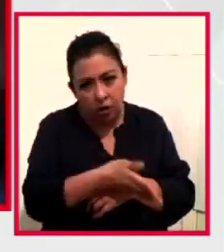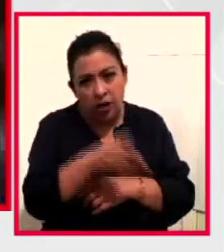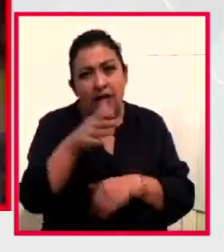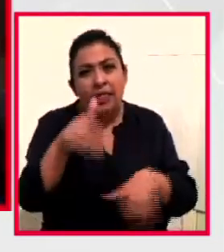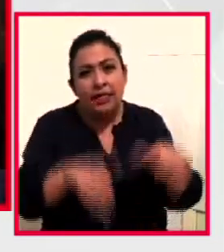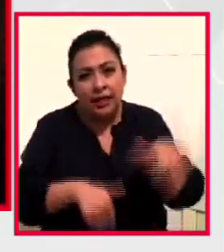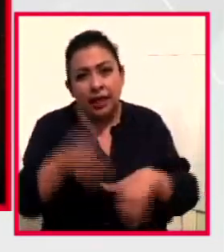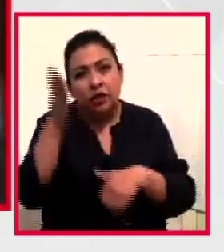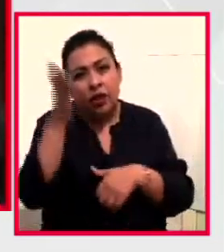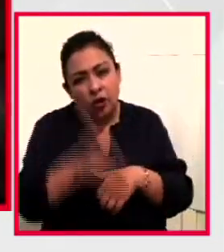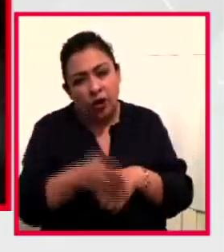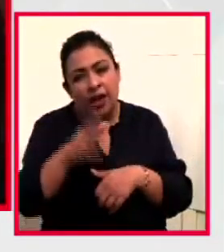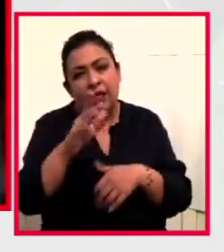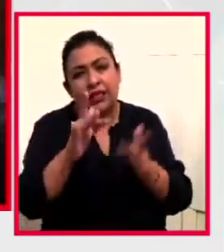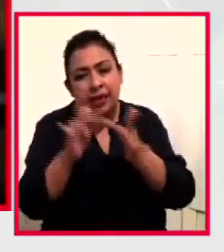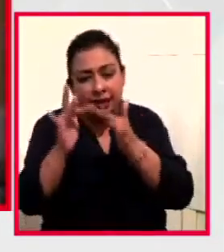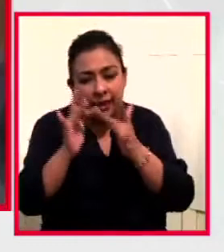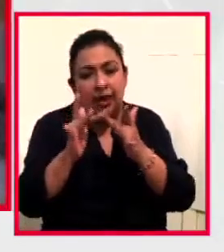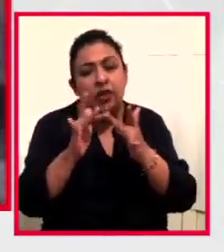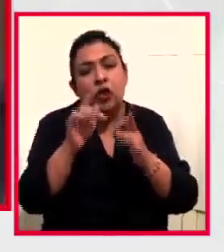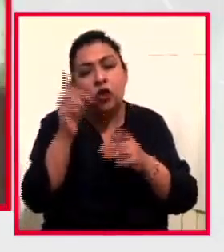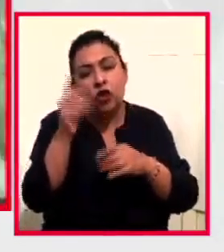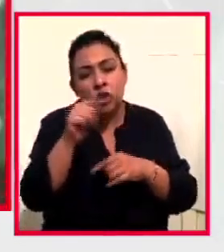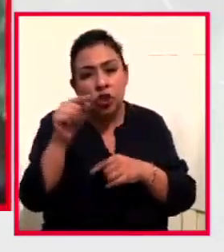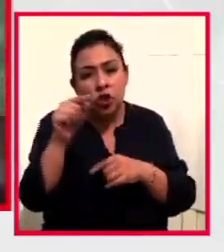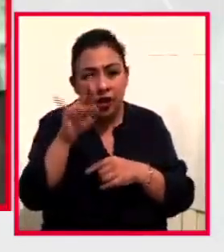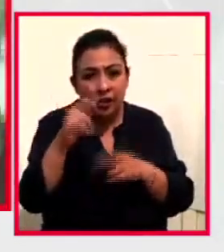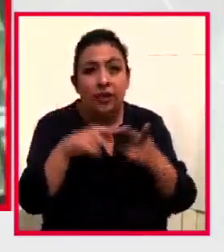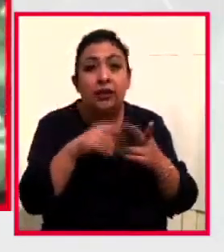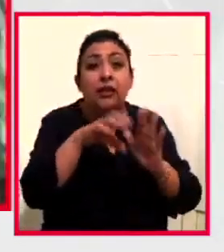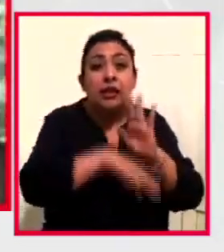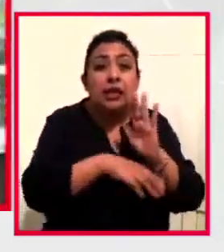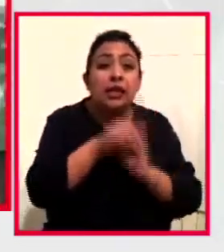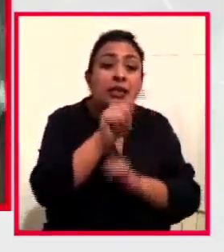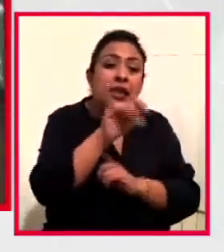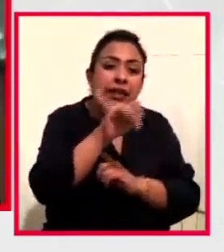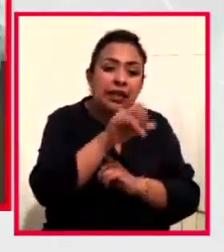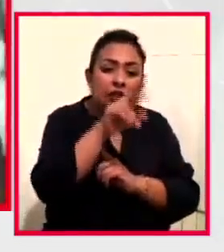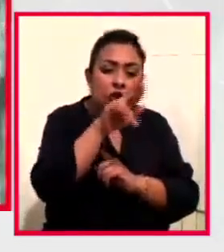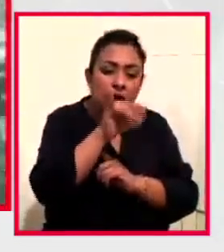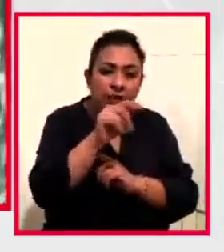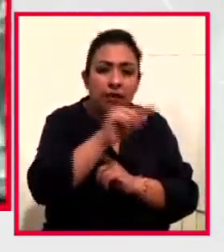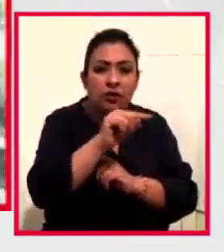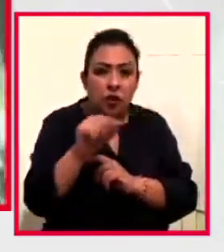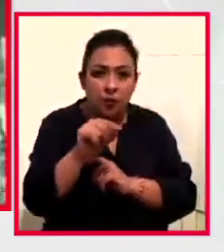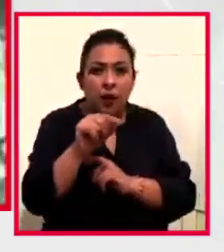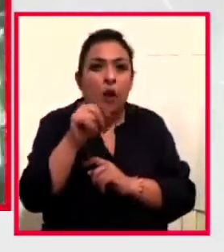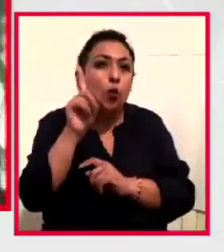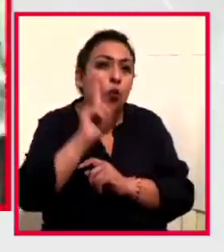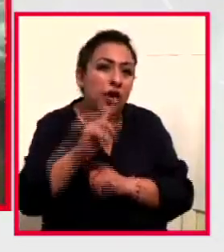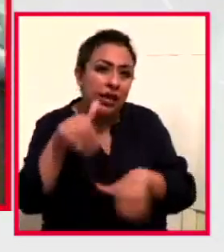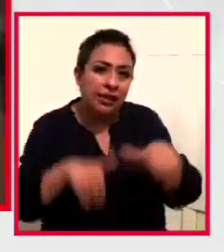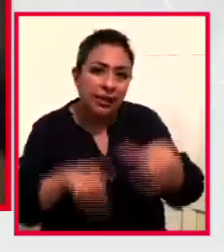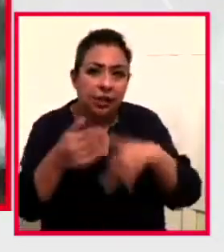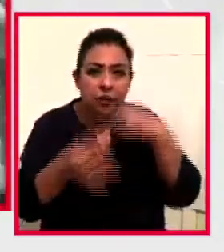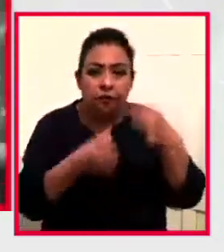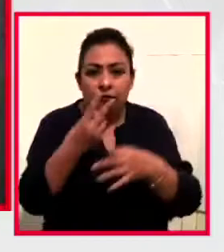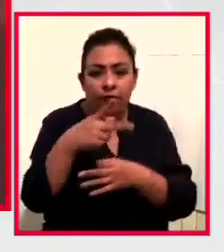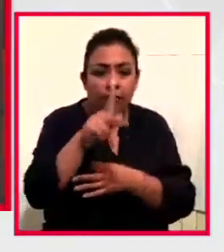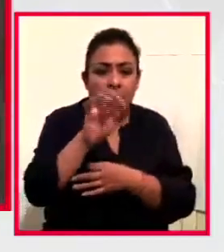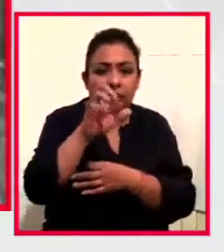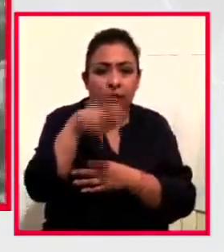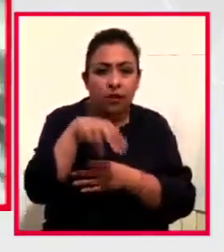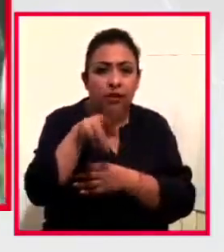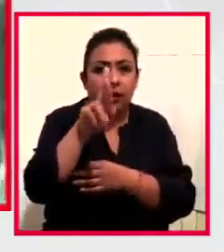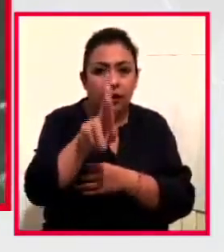-redes y en Facebook e Instagram en Tejiendo Redes-Mujeres Teatro. Noticias 22, Karen Rivera.